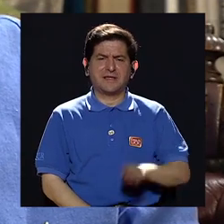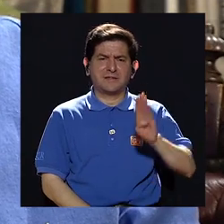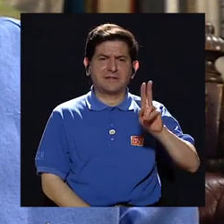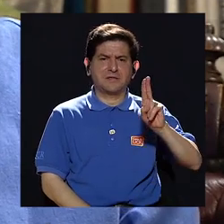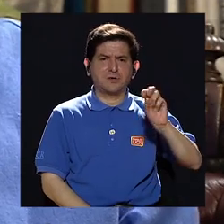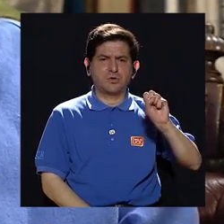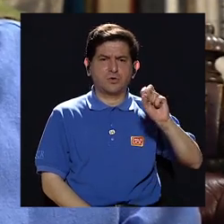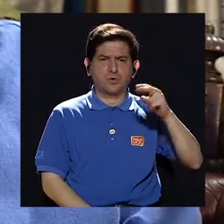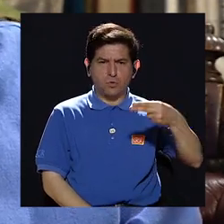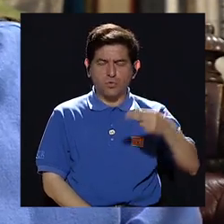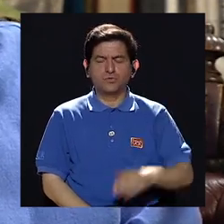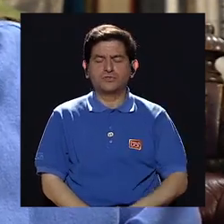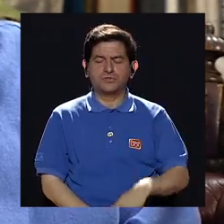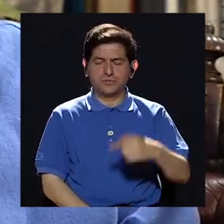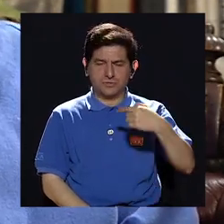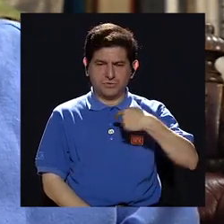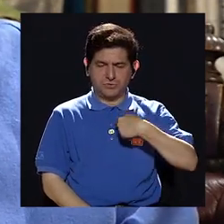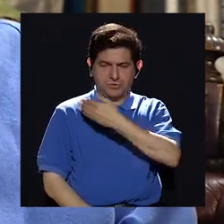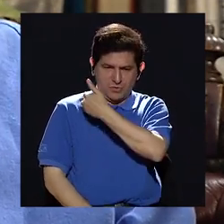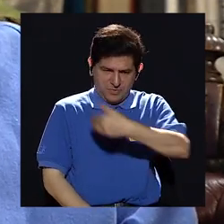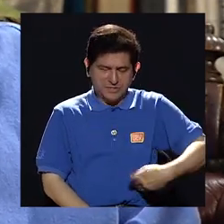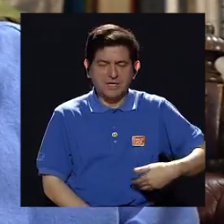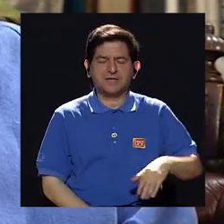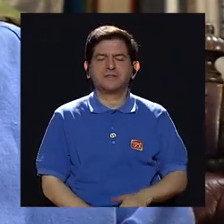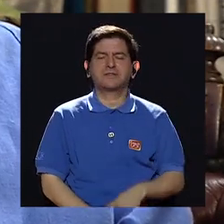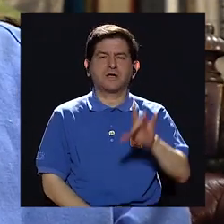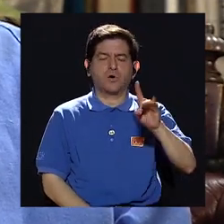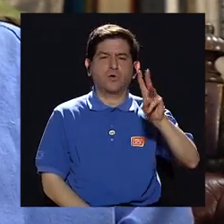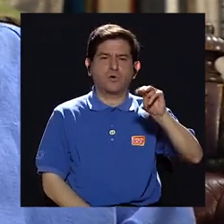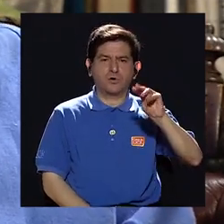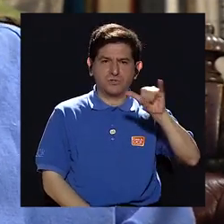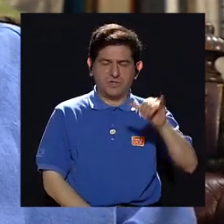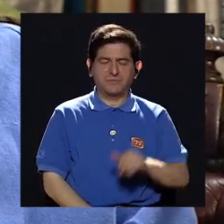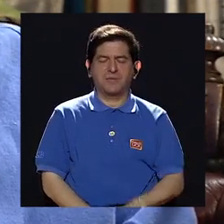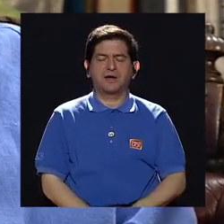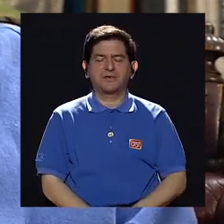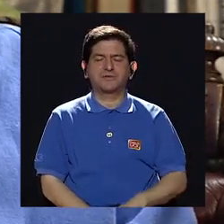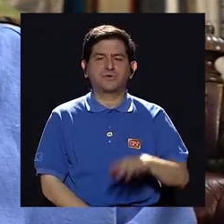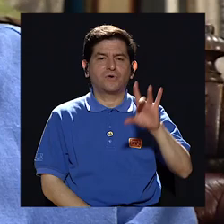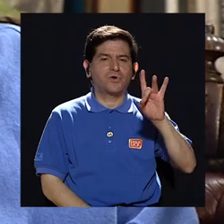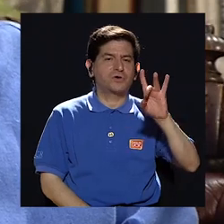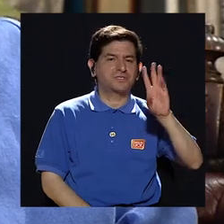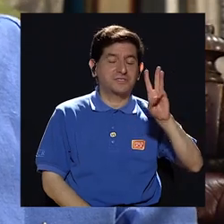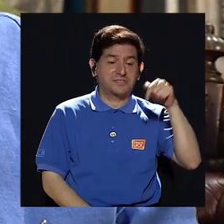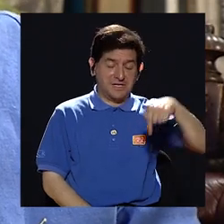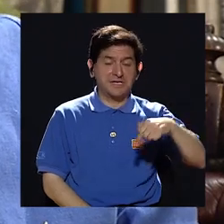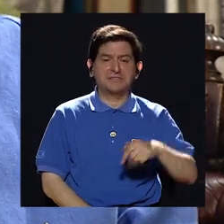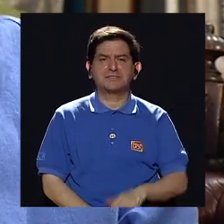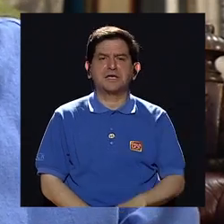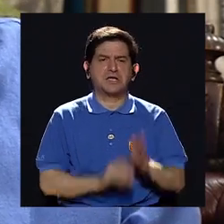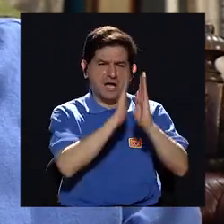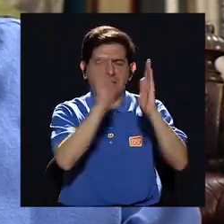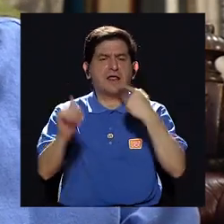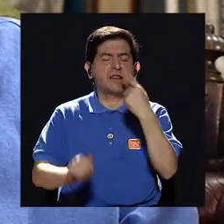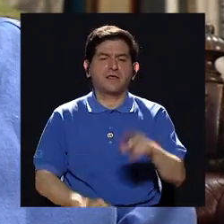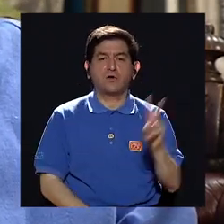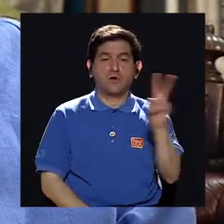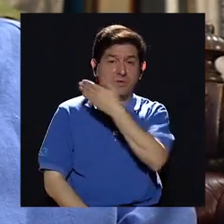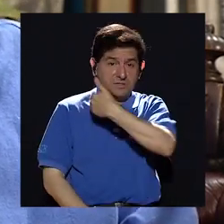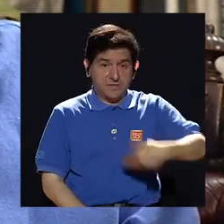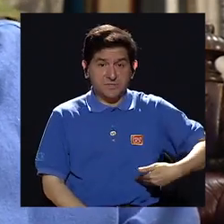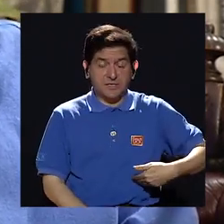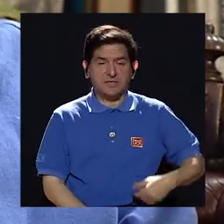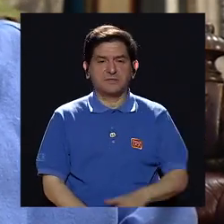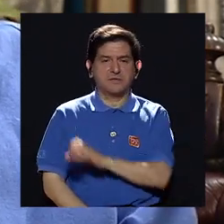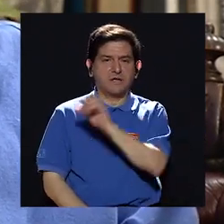a la toma de posesión mía el 8 de mayo del 86 y en esta biblioteca yo le digo, vicepresidente, Costa